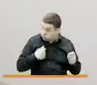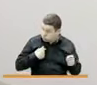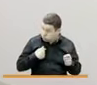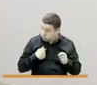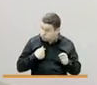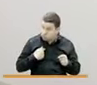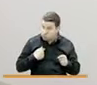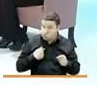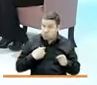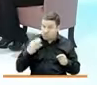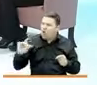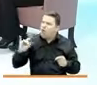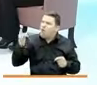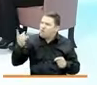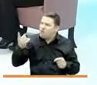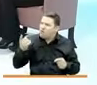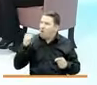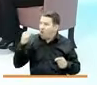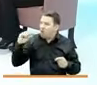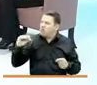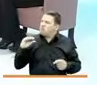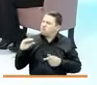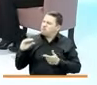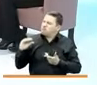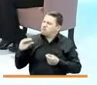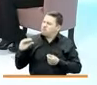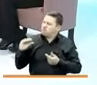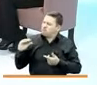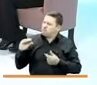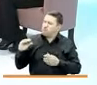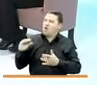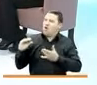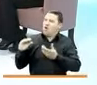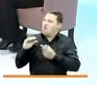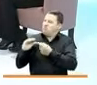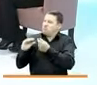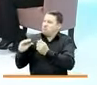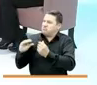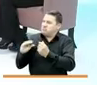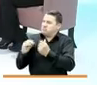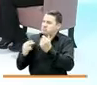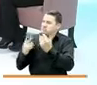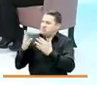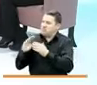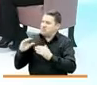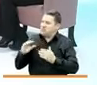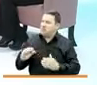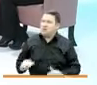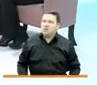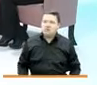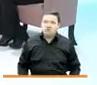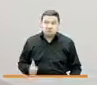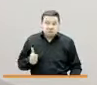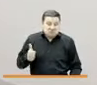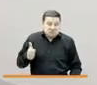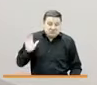Y cuénteme, ¿cómo lo ha beneficiado este incentivo económico? No, no, bien.